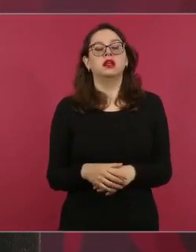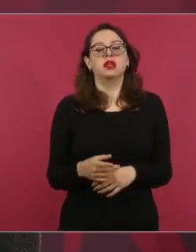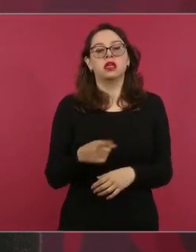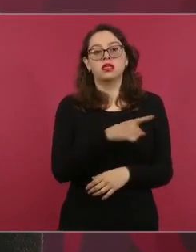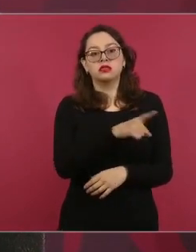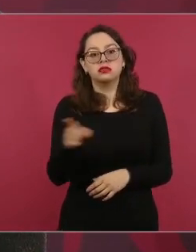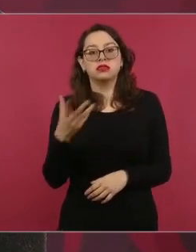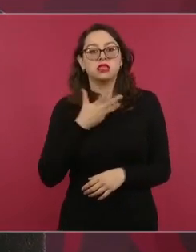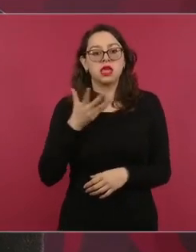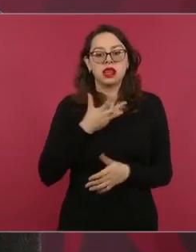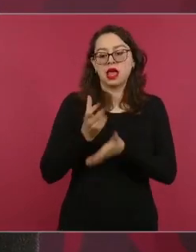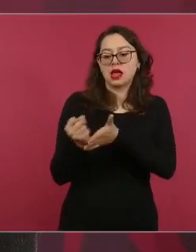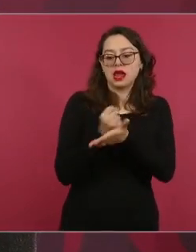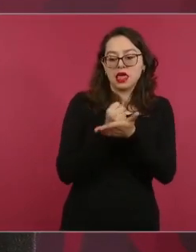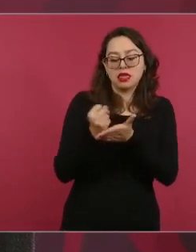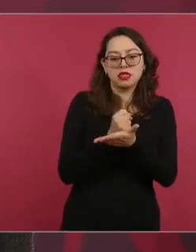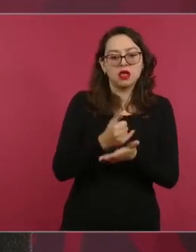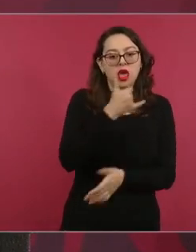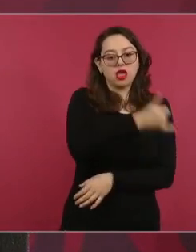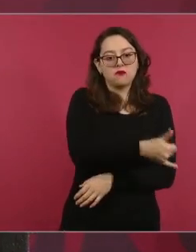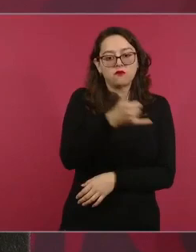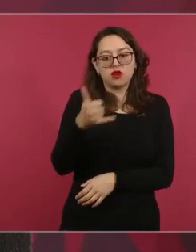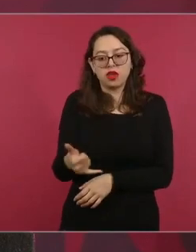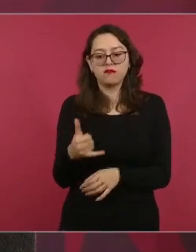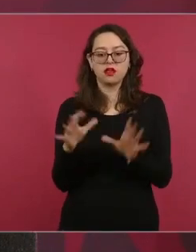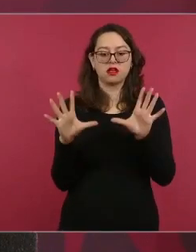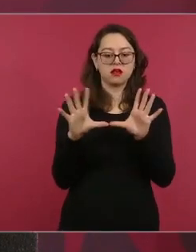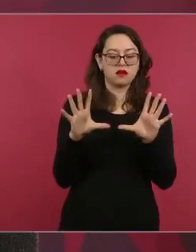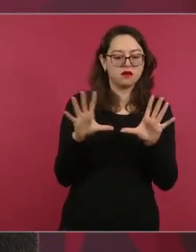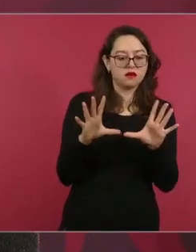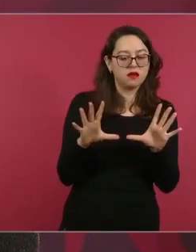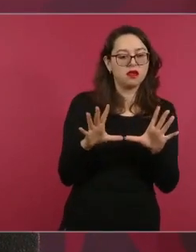Foviste y del Seguro Social.